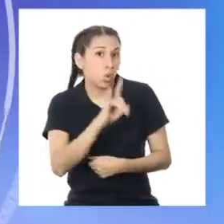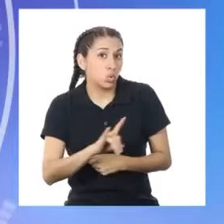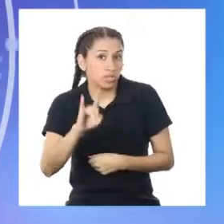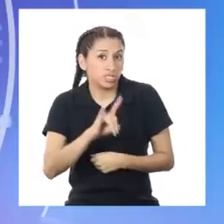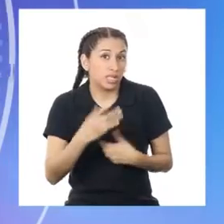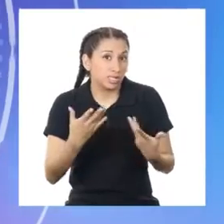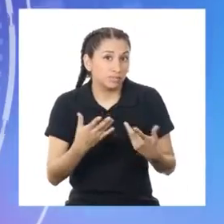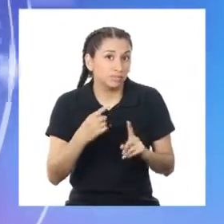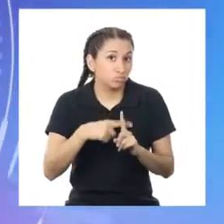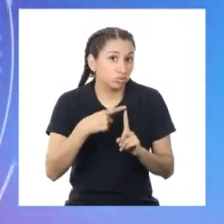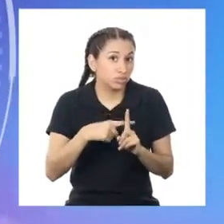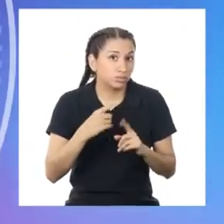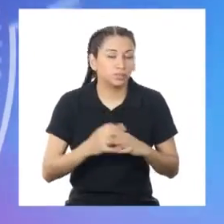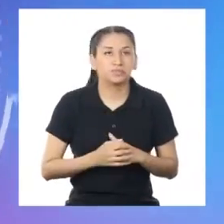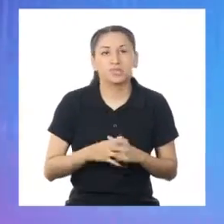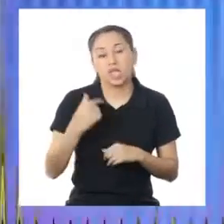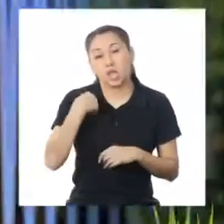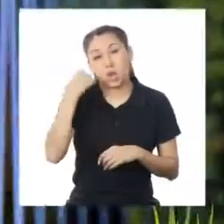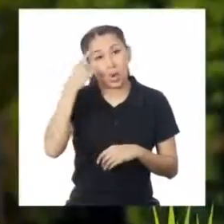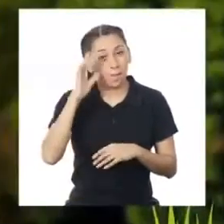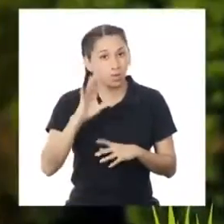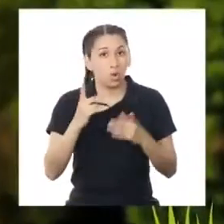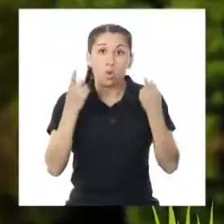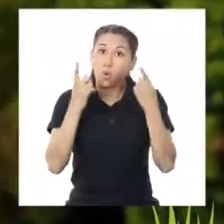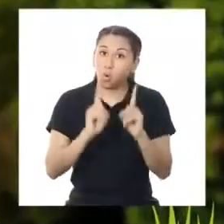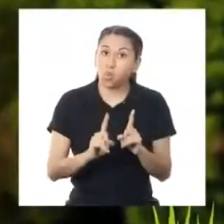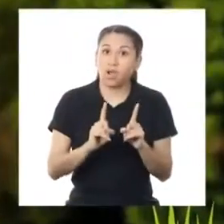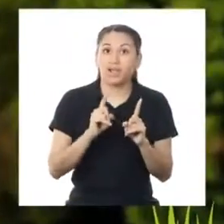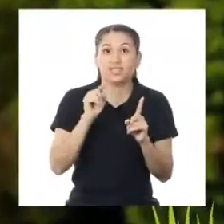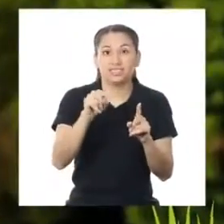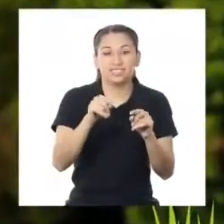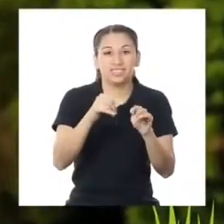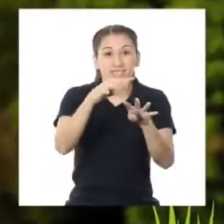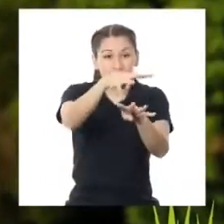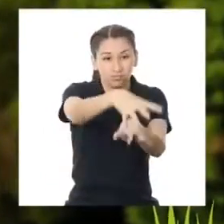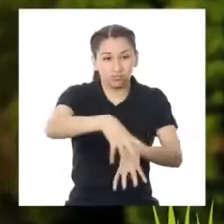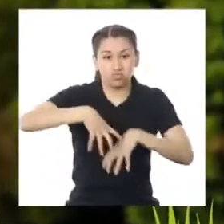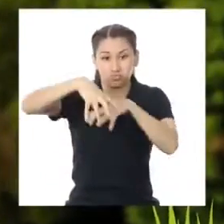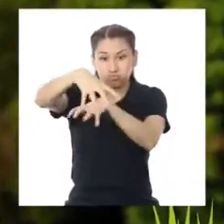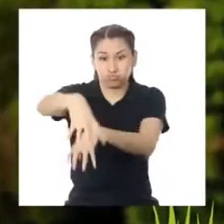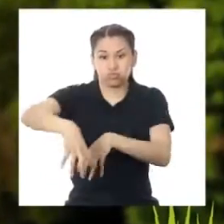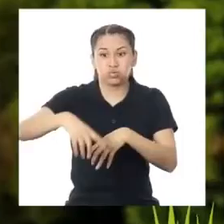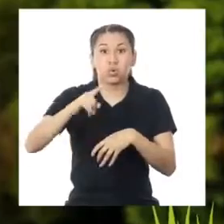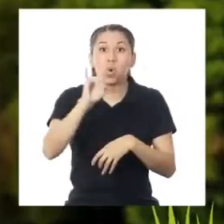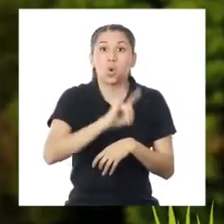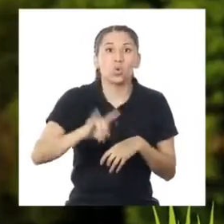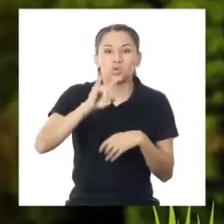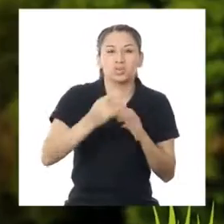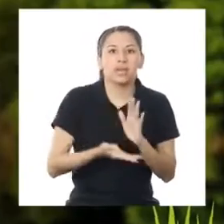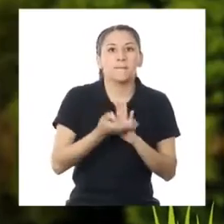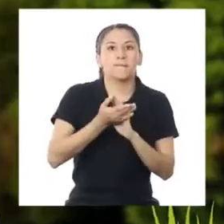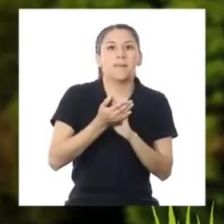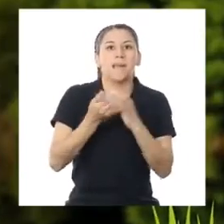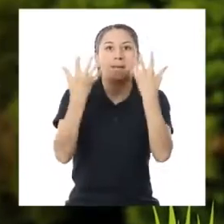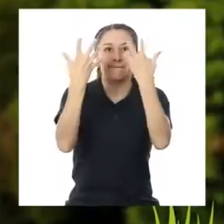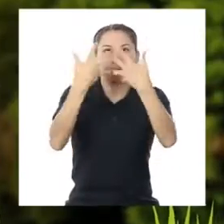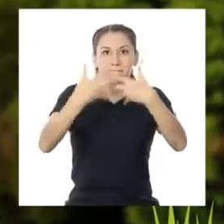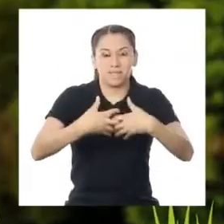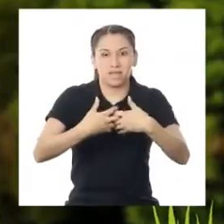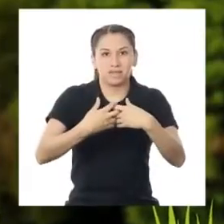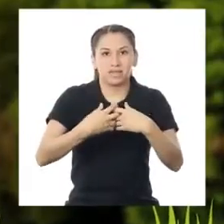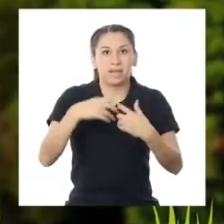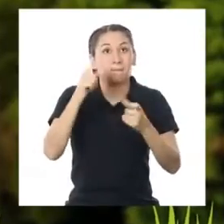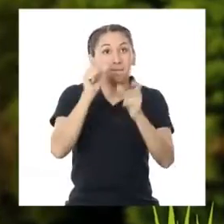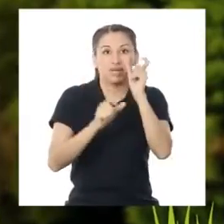utilidades? Bueno, creo que cuando cultivan en esas cantidades, utilizan más máquinas